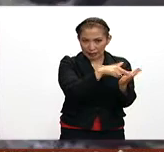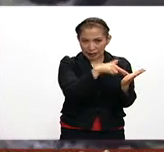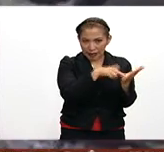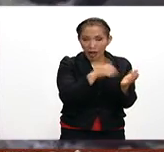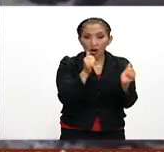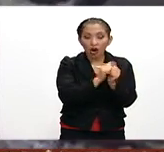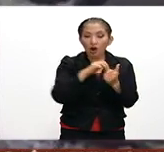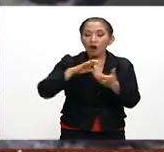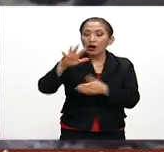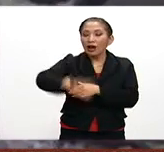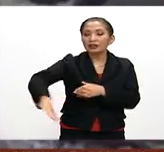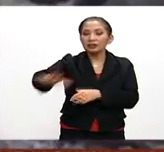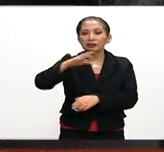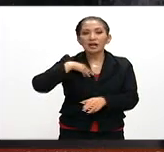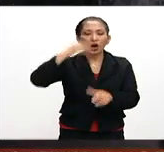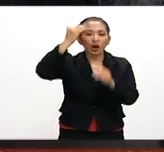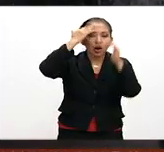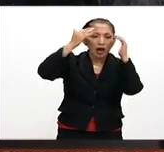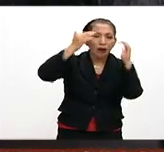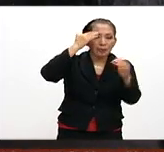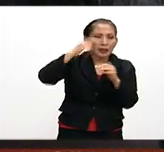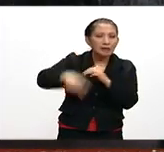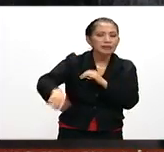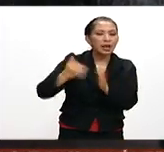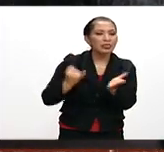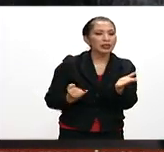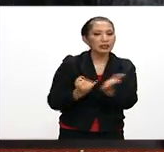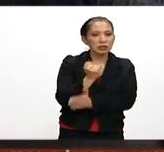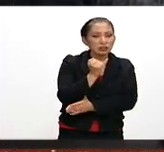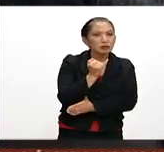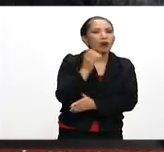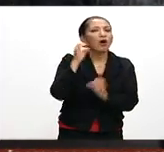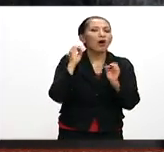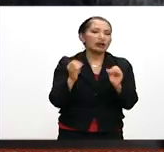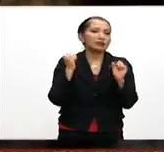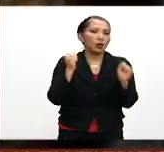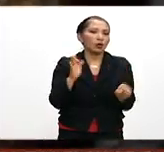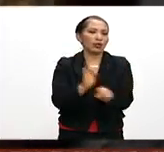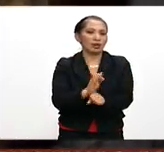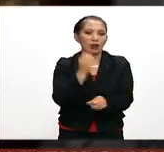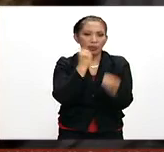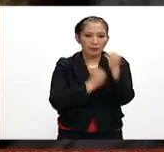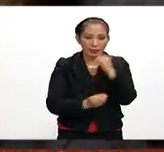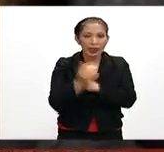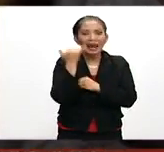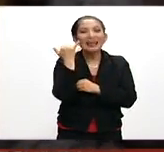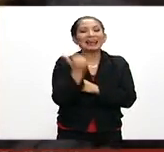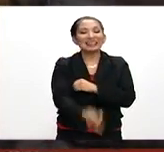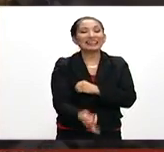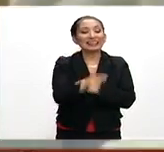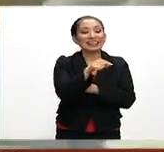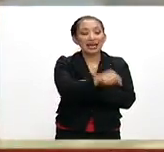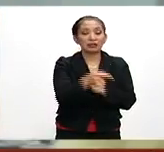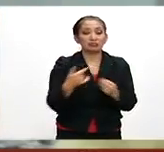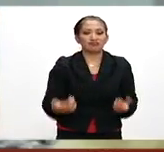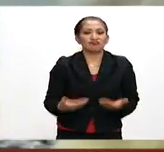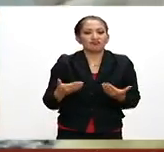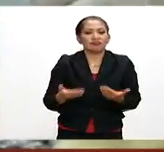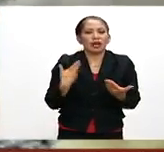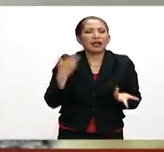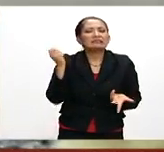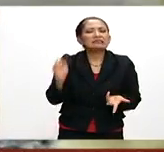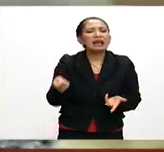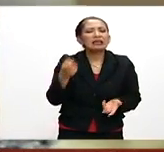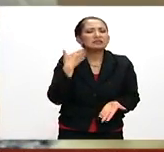relacionados con los campos de conocimiento afines a la toma de decisiones en seguridad alimentaria y que se encuentran motivados a